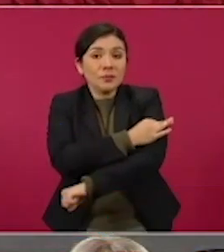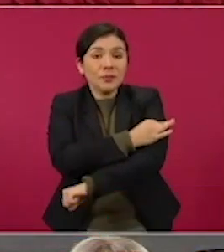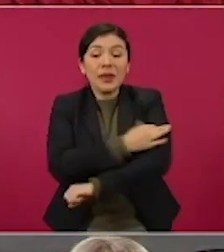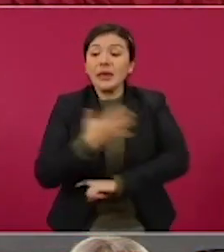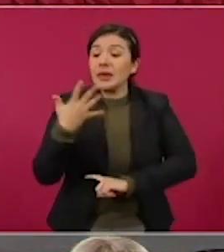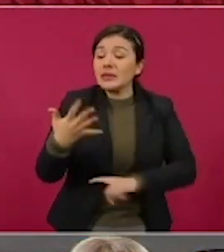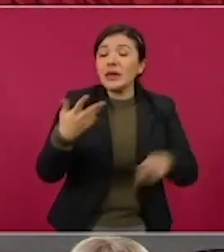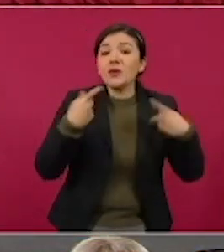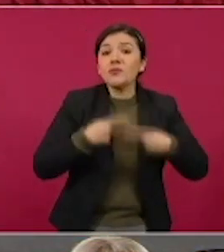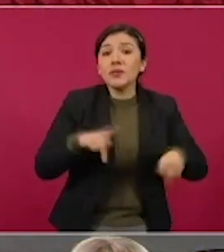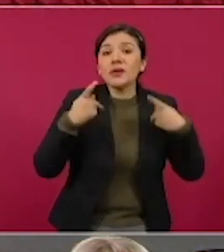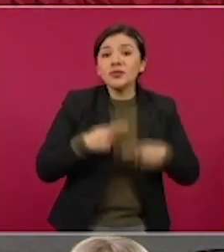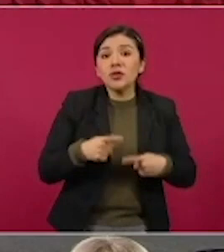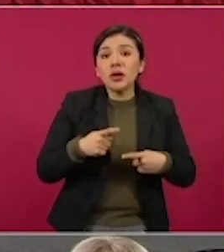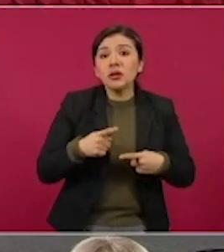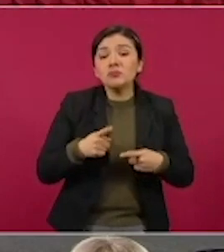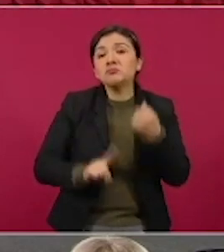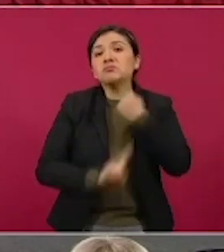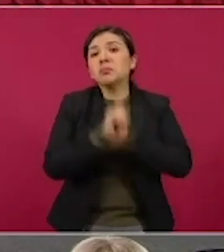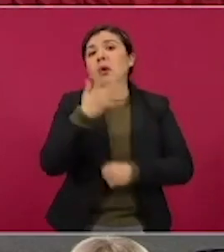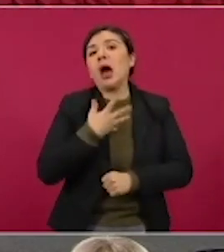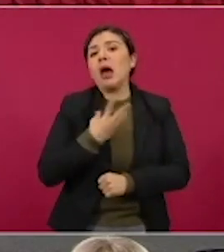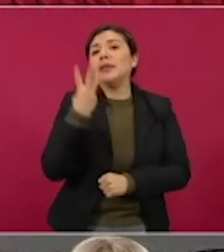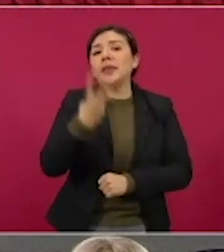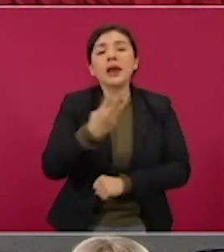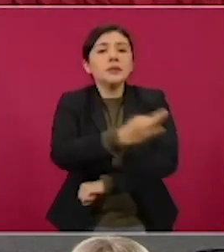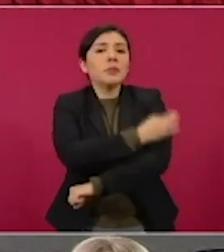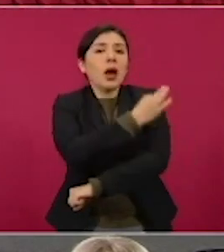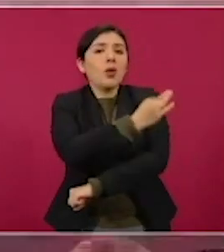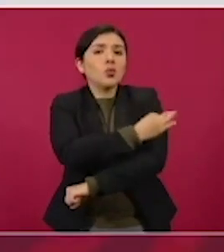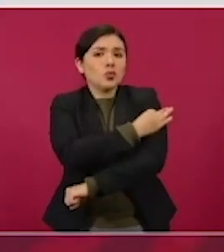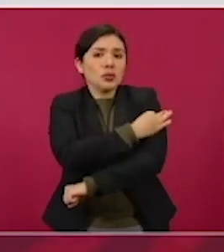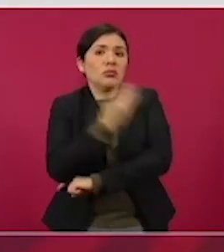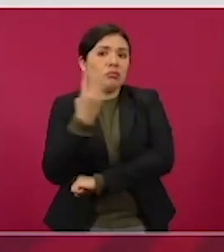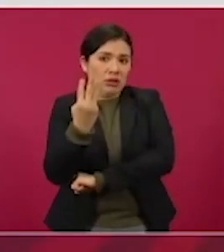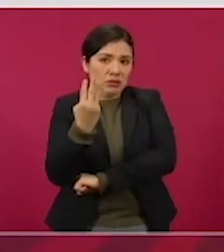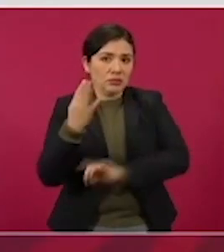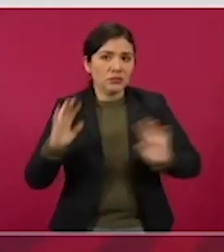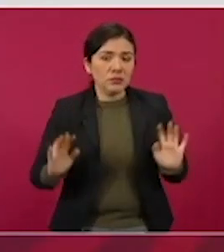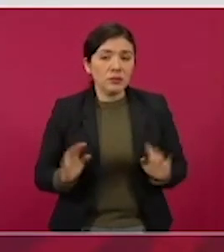cinco personas con las tres dosis.